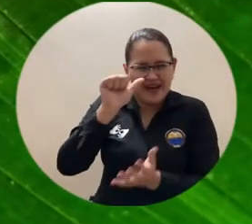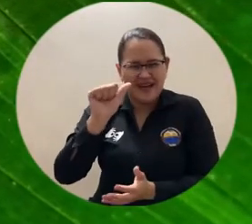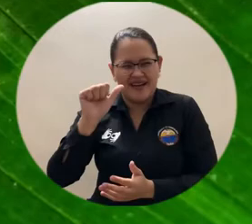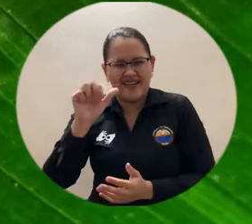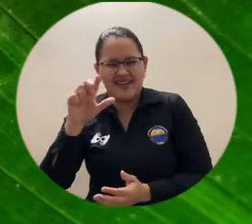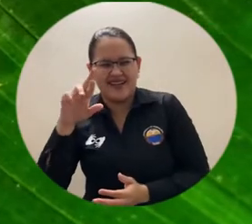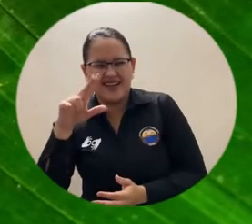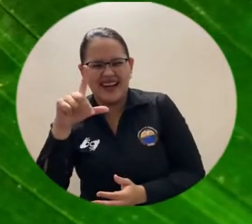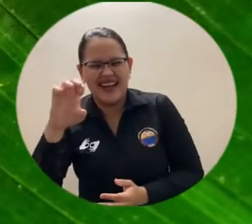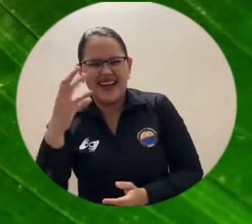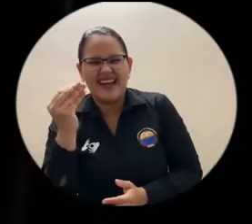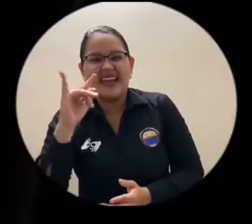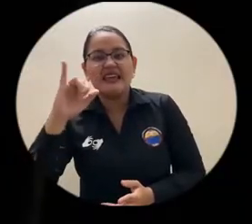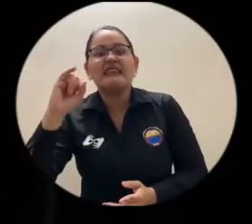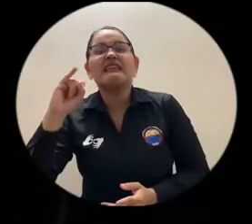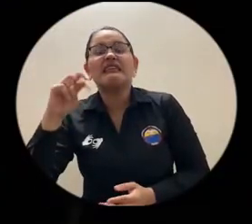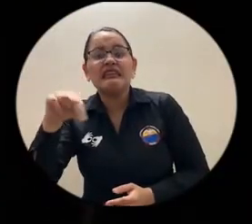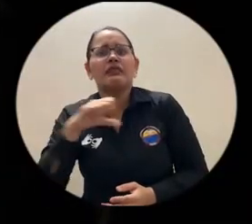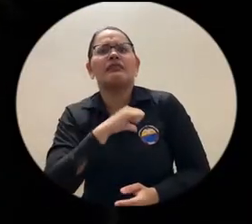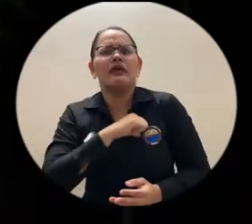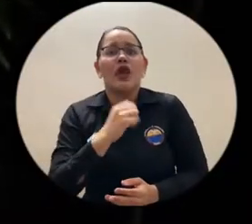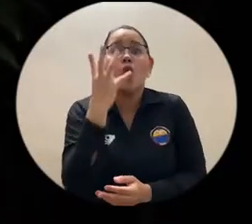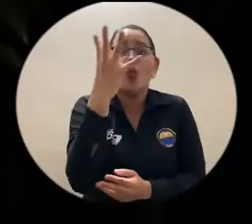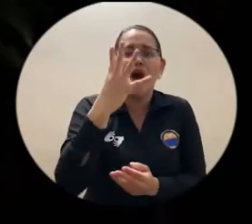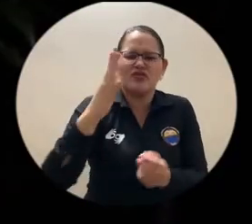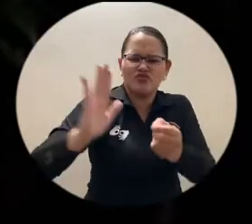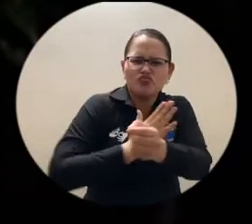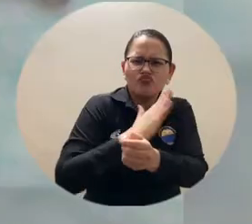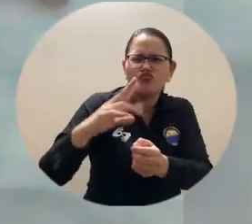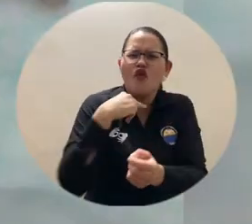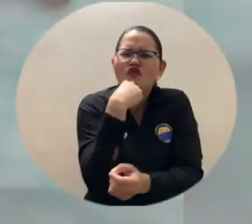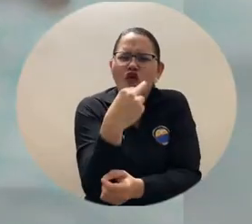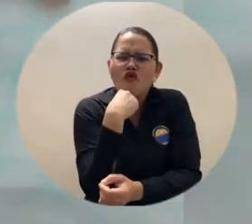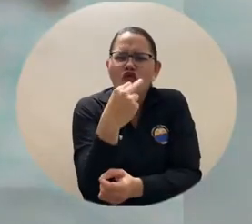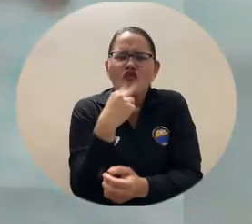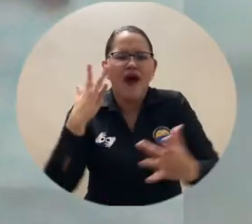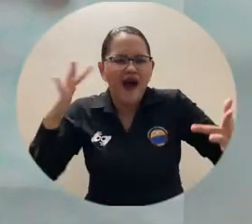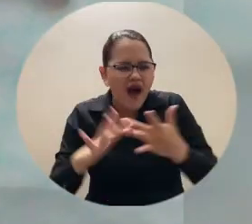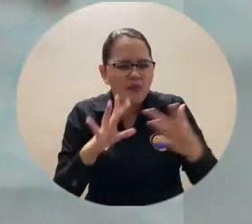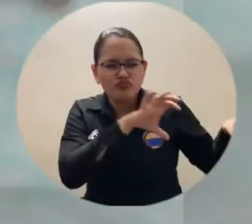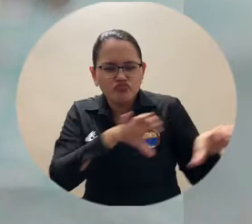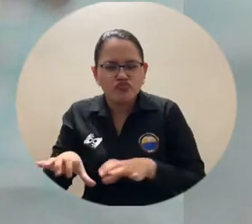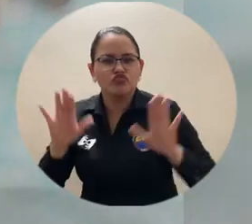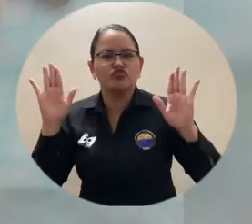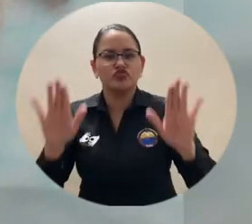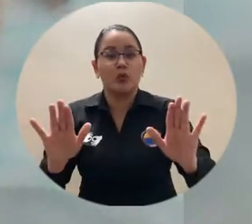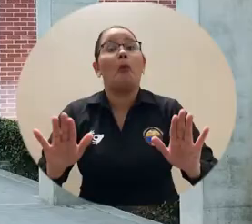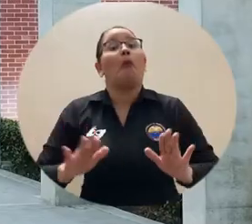vocal, con cuatro tipos de cantos y los usa en diferentes contextos comportamentales.